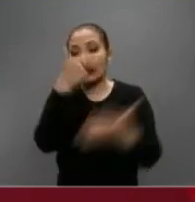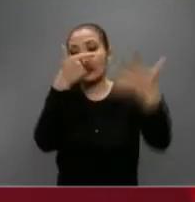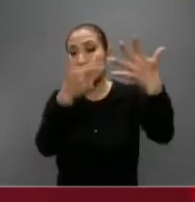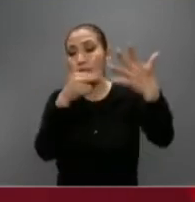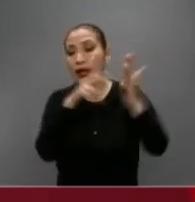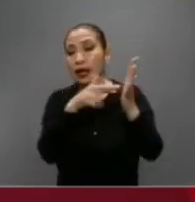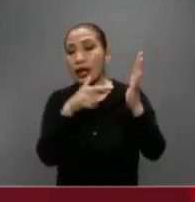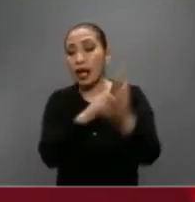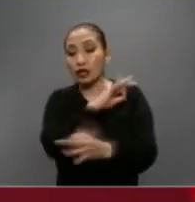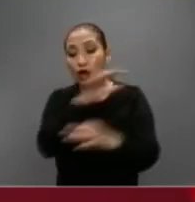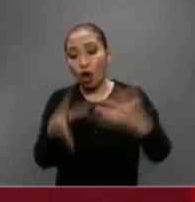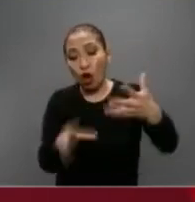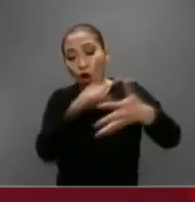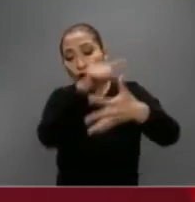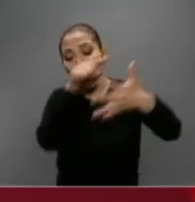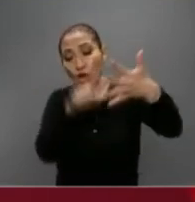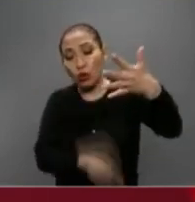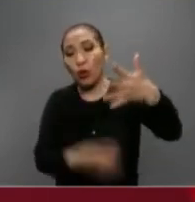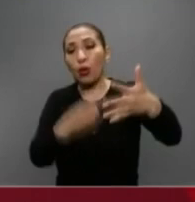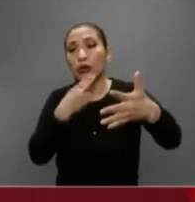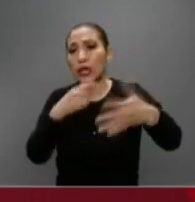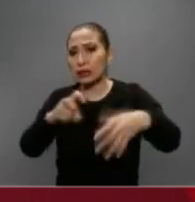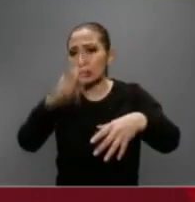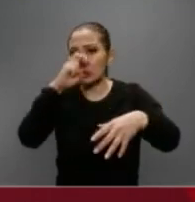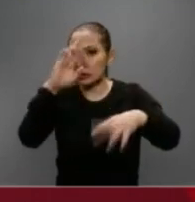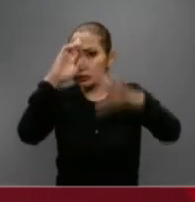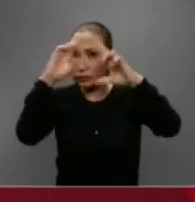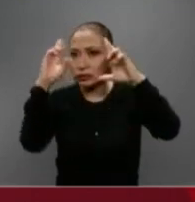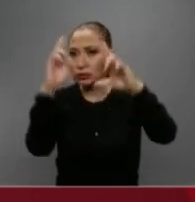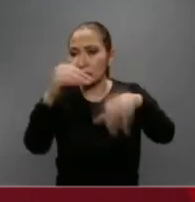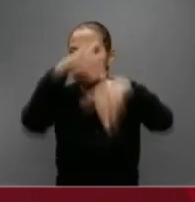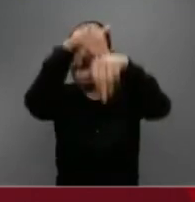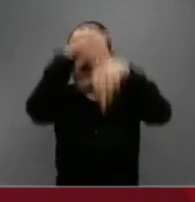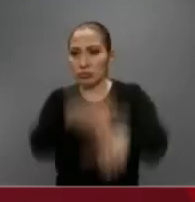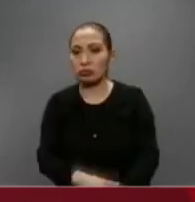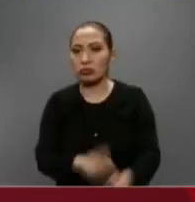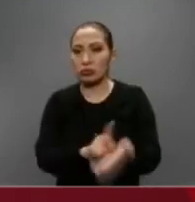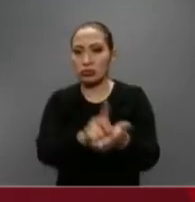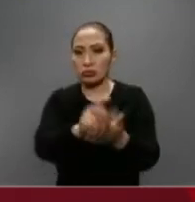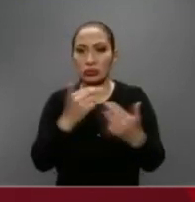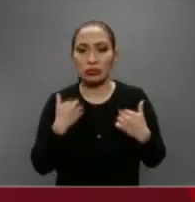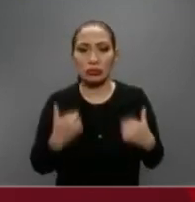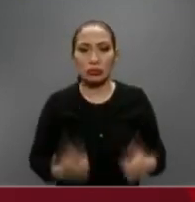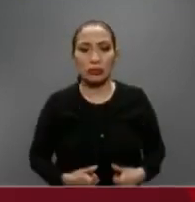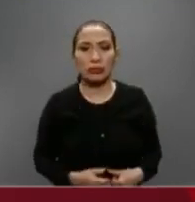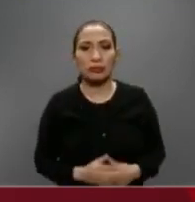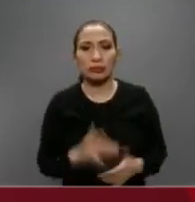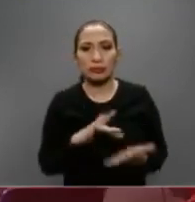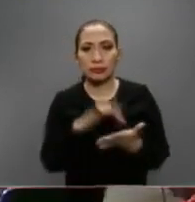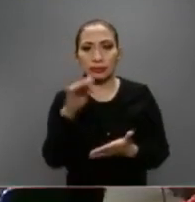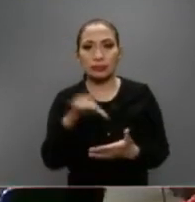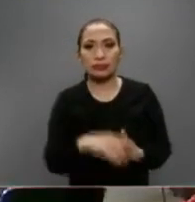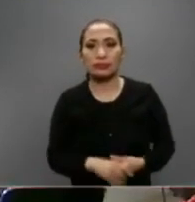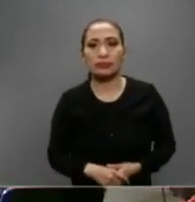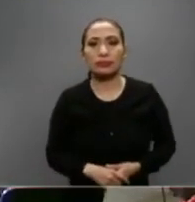todas las medidas deberán aplicarse con estricto respeto y apego a los derechos humanos. Gracias.